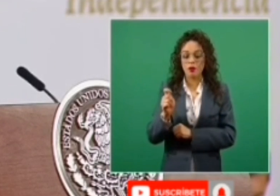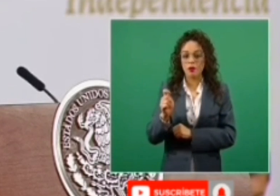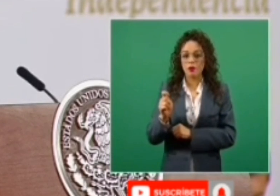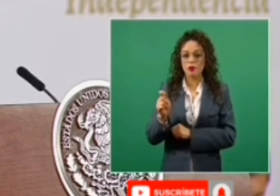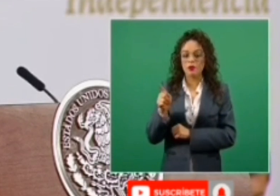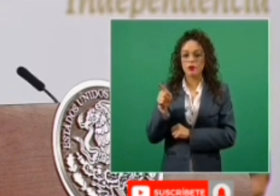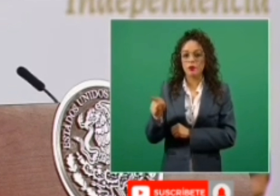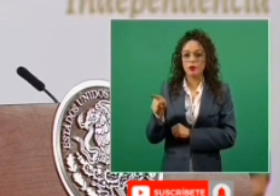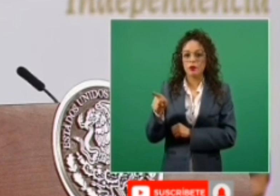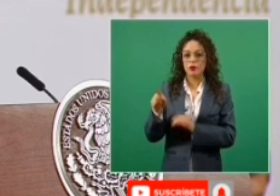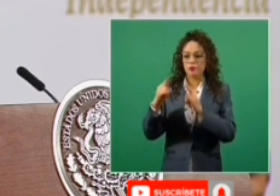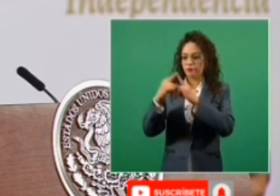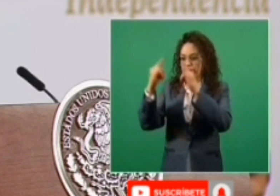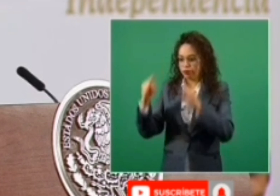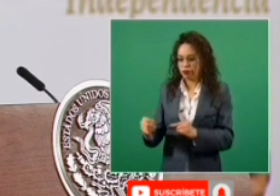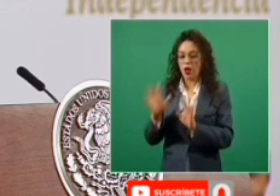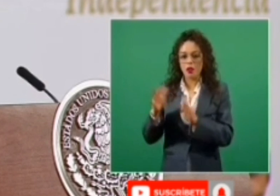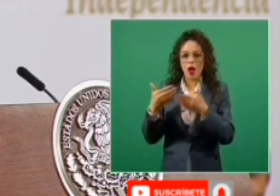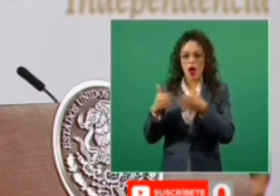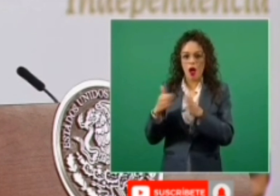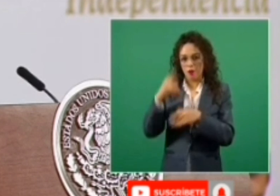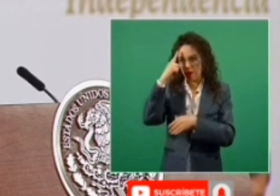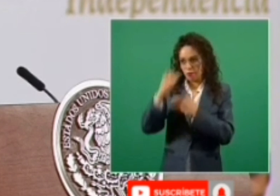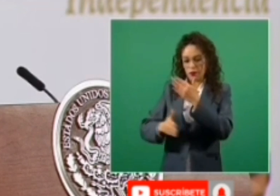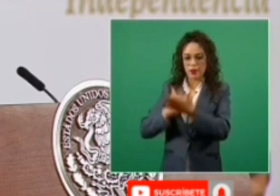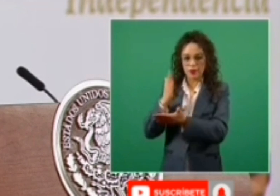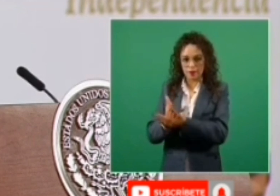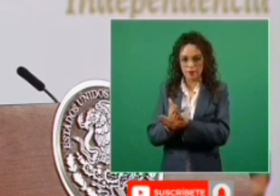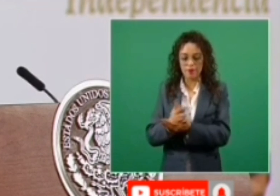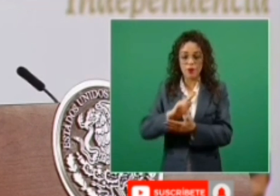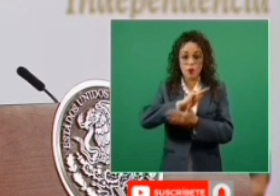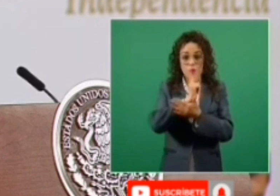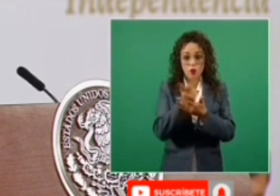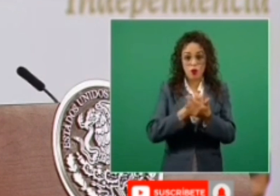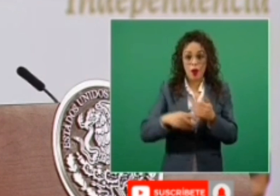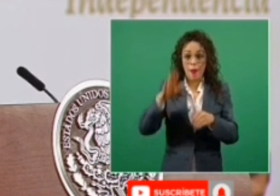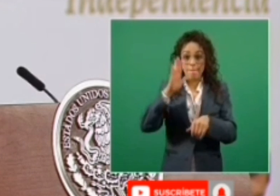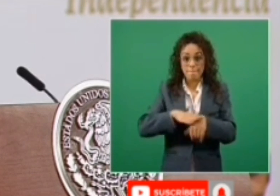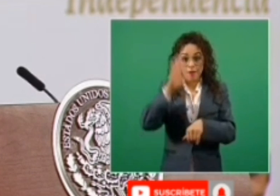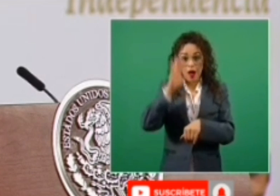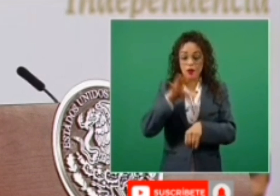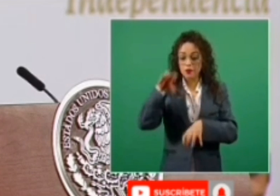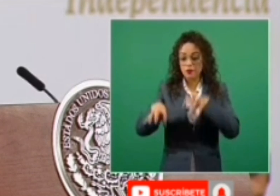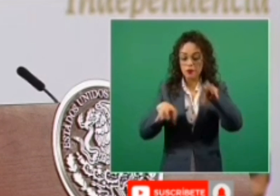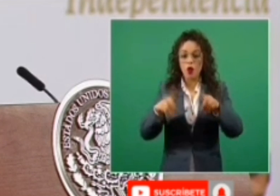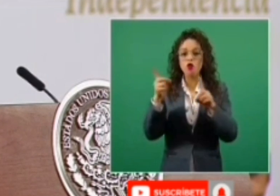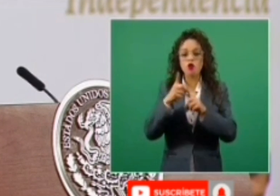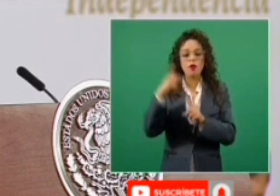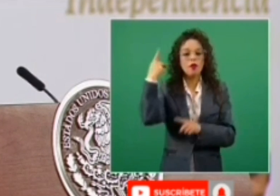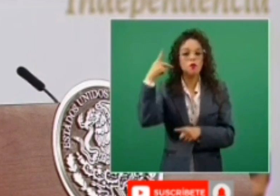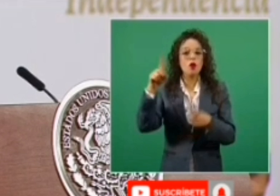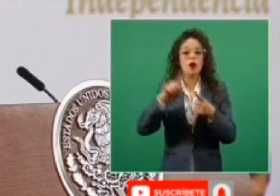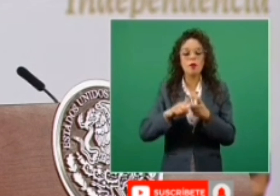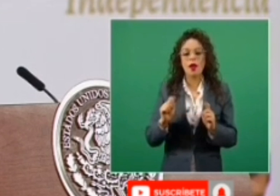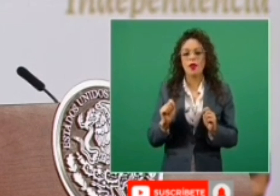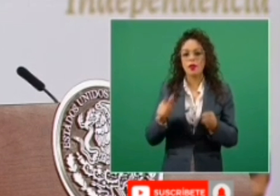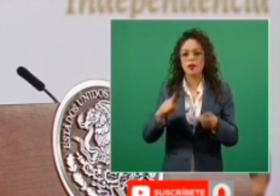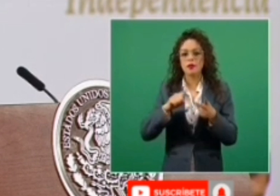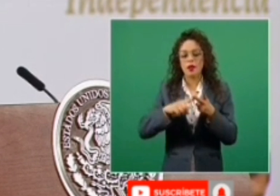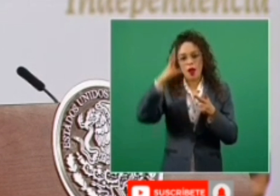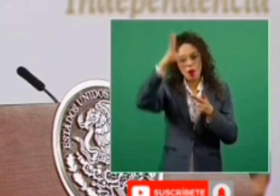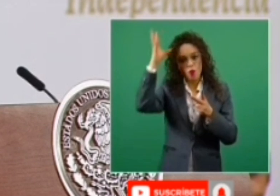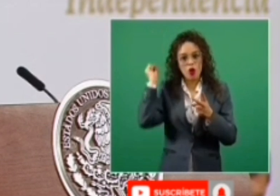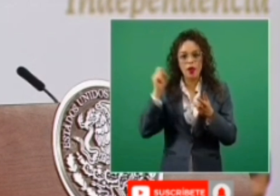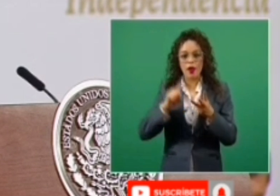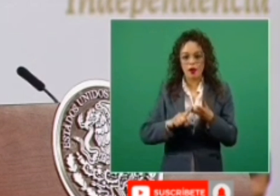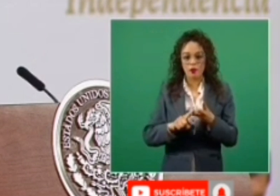informó el señor presidente, este programa se amplía a tres estados, Puebla, Tlaxcala y Morelos y antes del 31 de